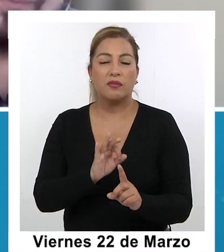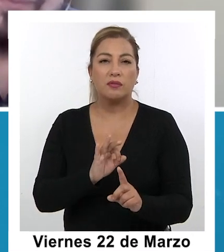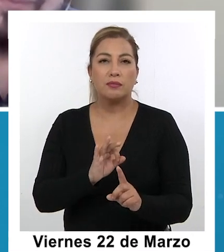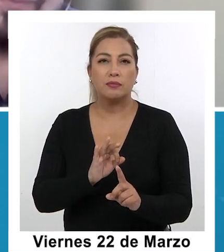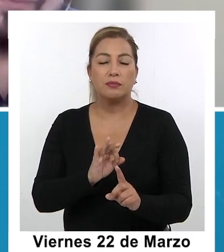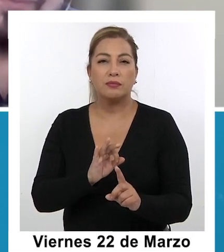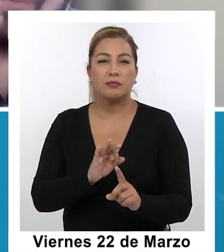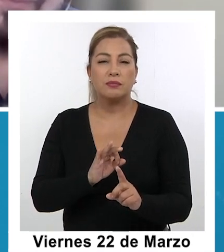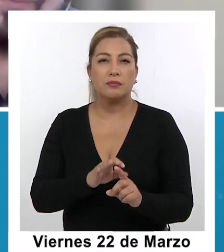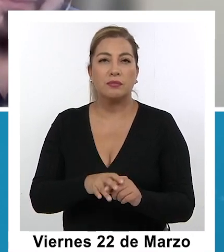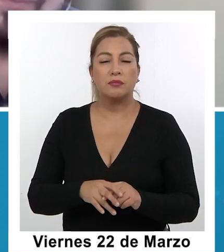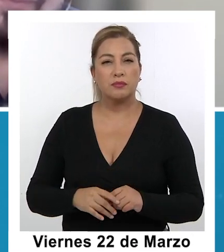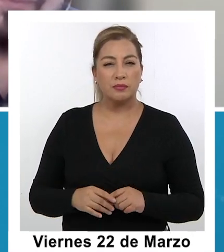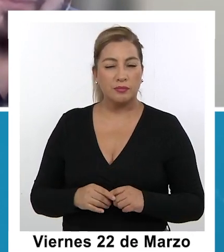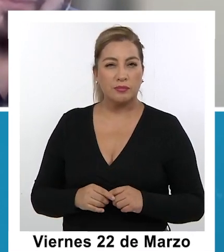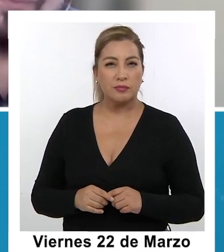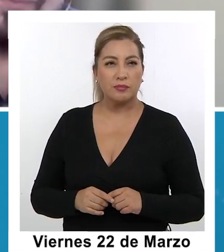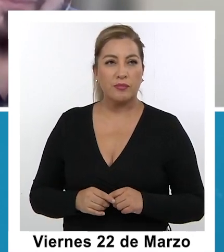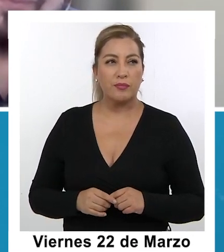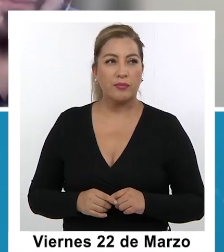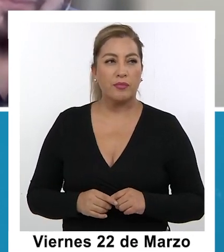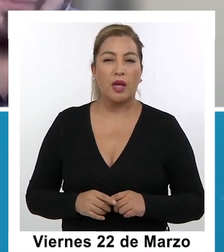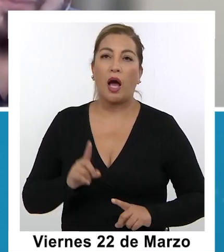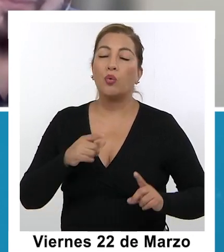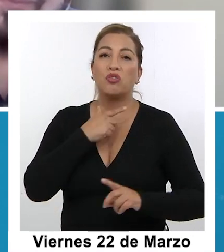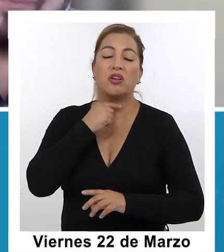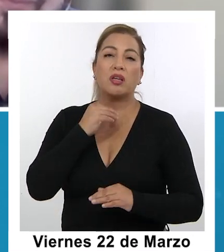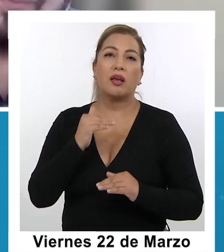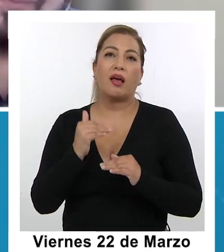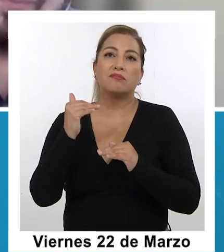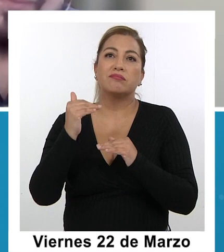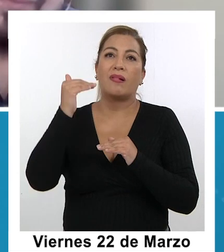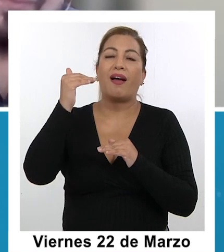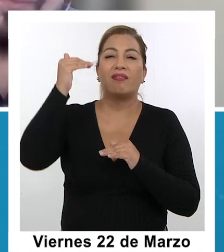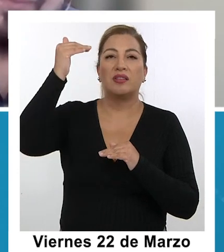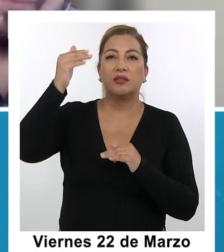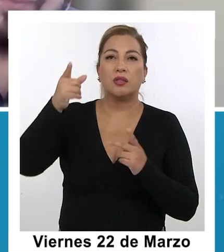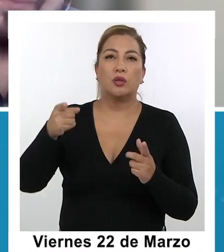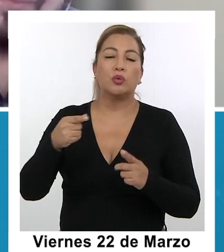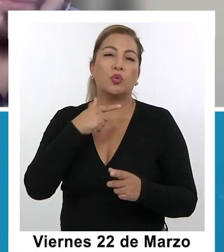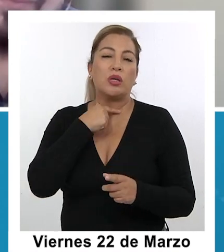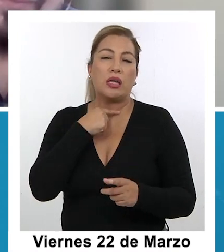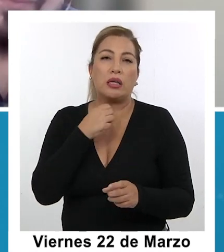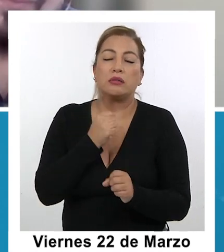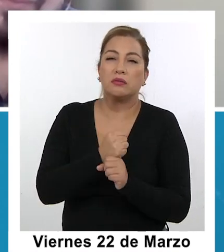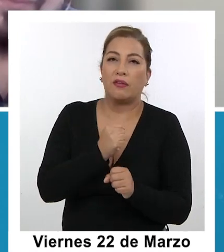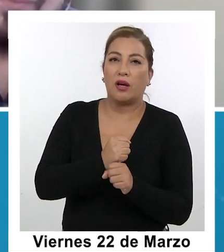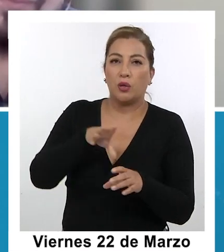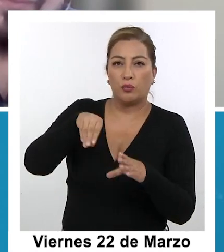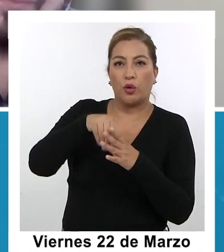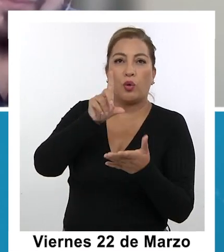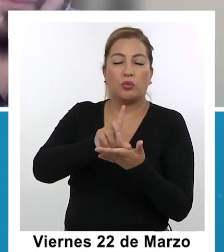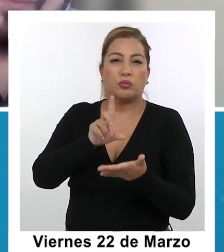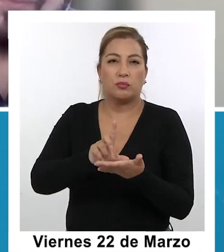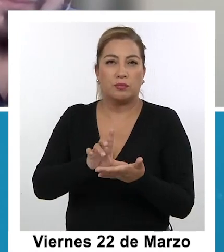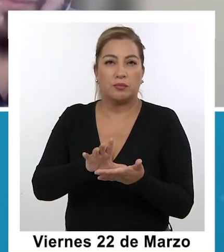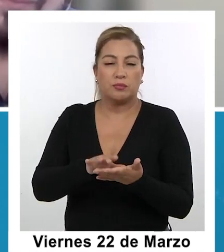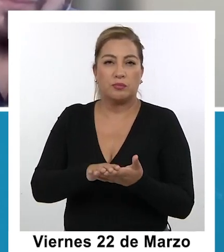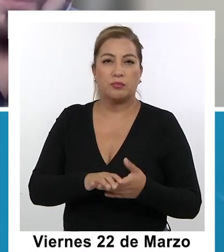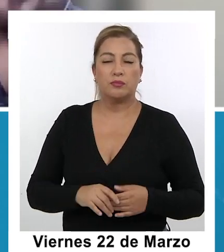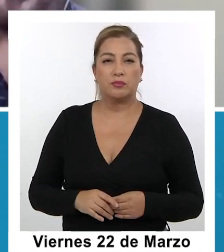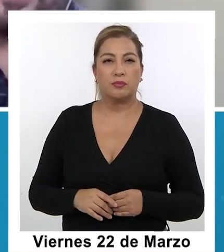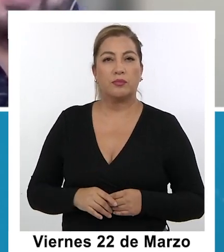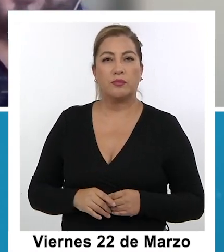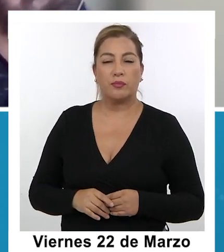desempeños. uno tiene aspiraciones que puede llegar a esa aspiración dependiendo tu desempeño, dependiendo del del digamos del tramo en el que tú estás